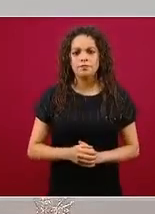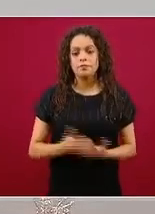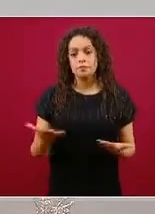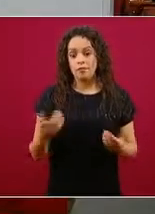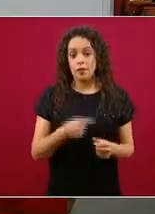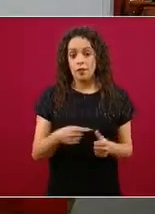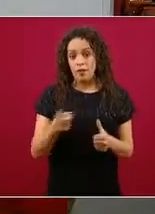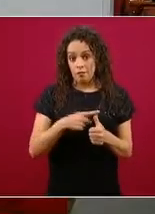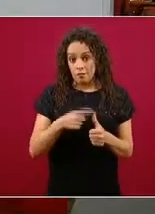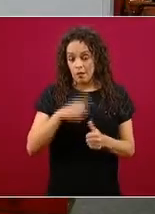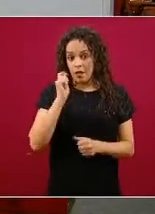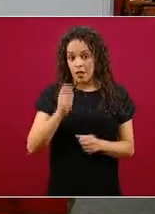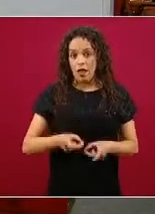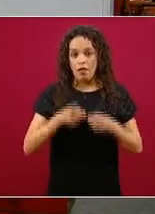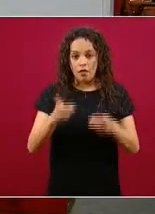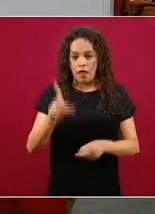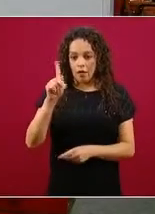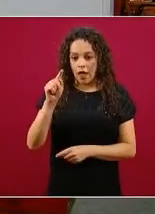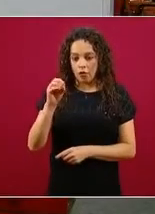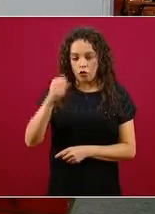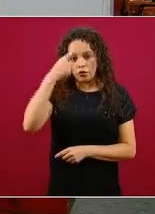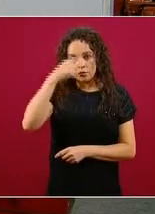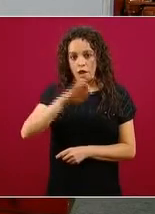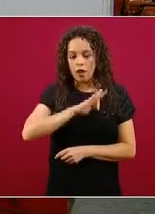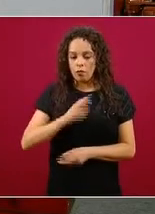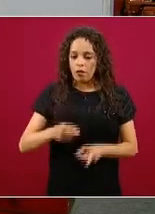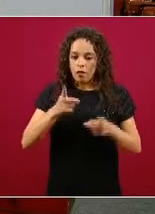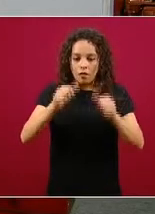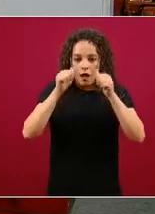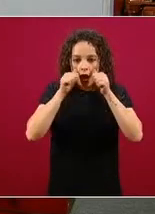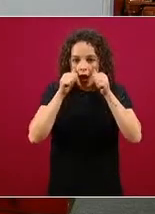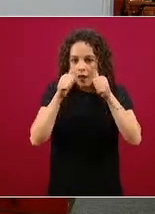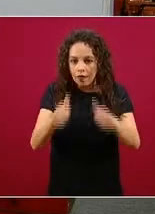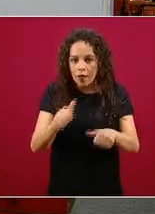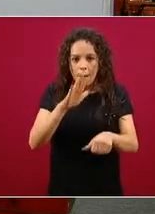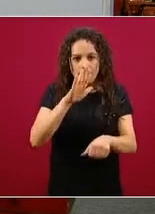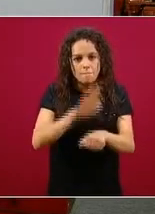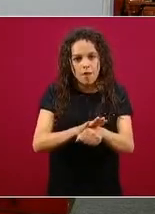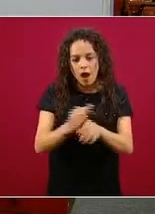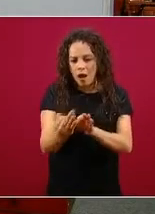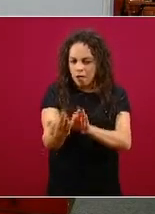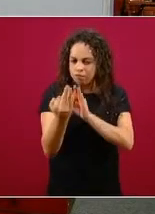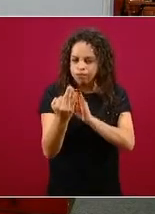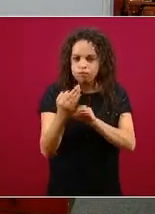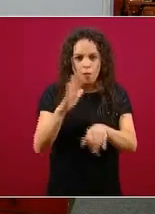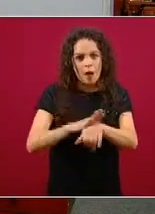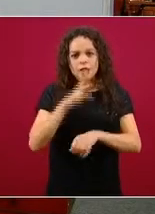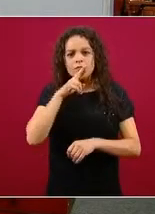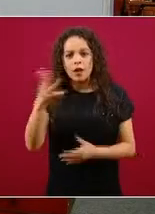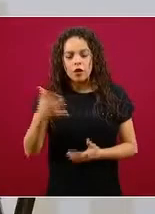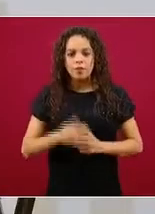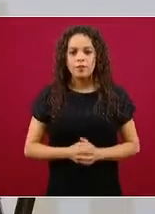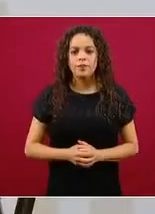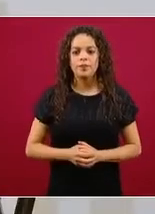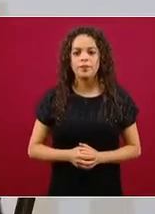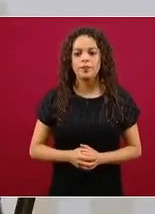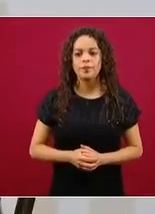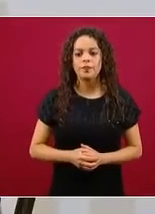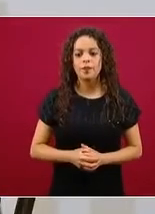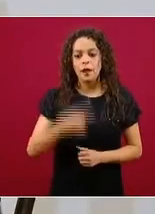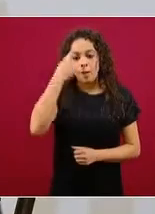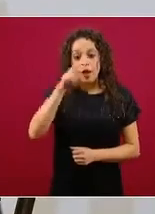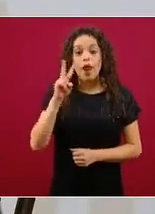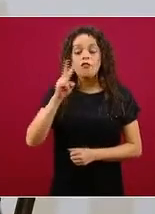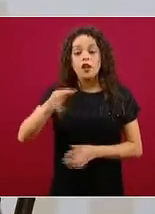datos y poder darles atención más personalizada, para ver noticias, para ver las conferencias de